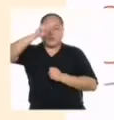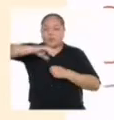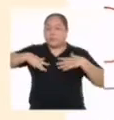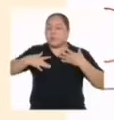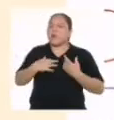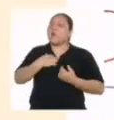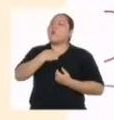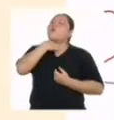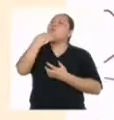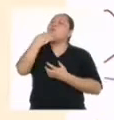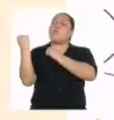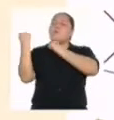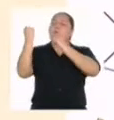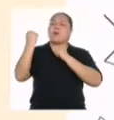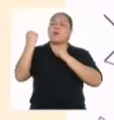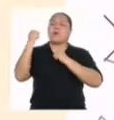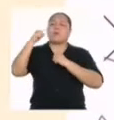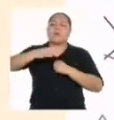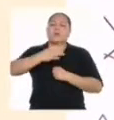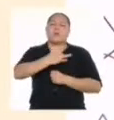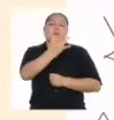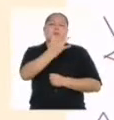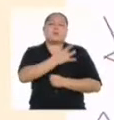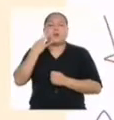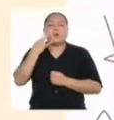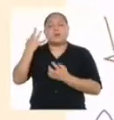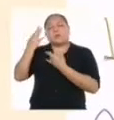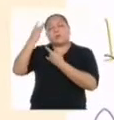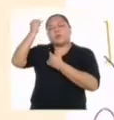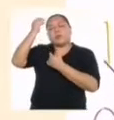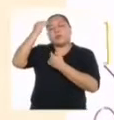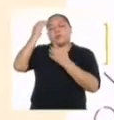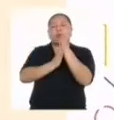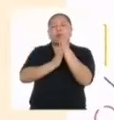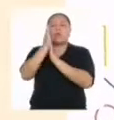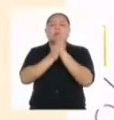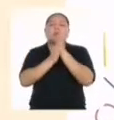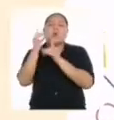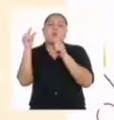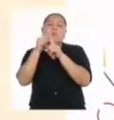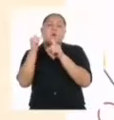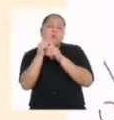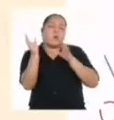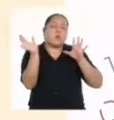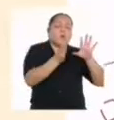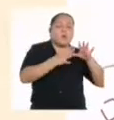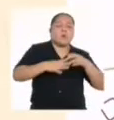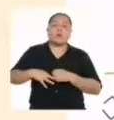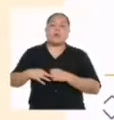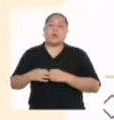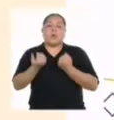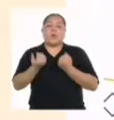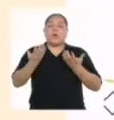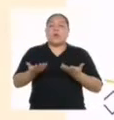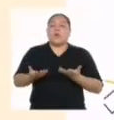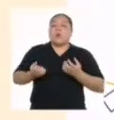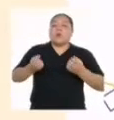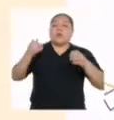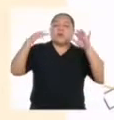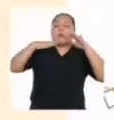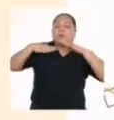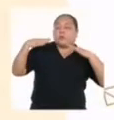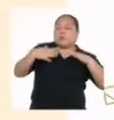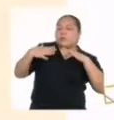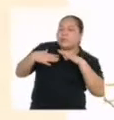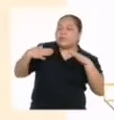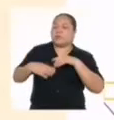puedo alzar la voz y decir lo que siento y anhelo en palabras con movimiento. Rapeo con pasión, con beat, con